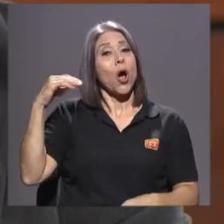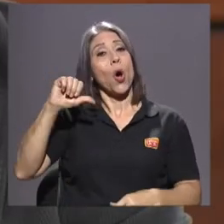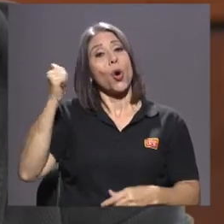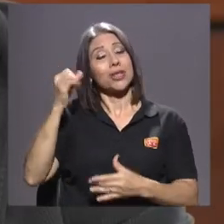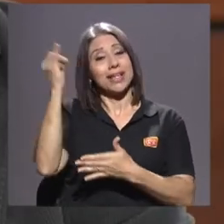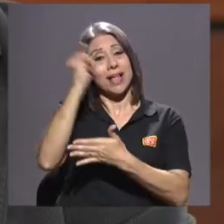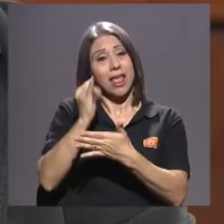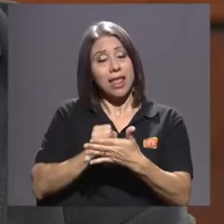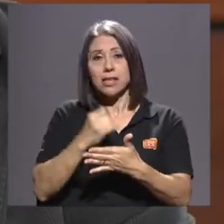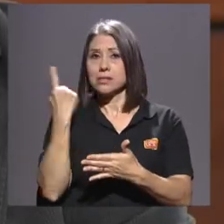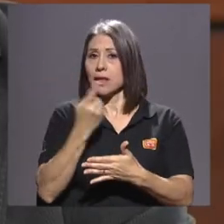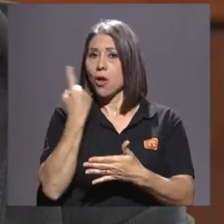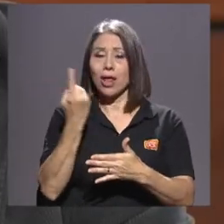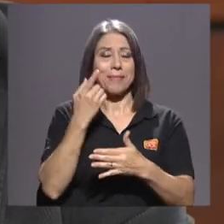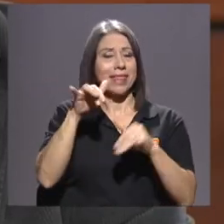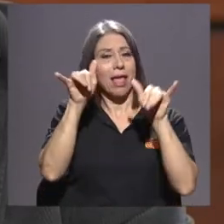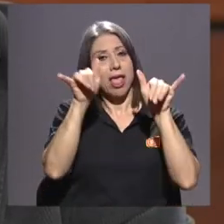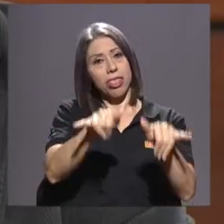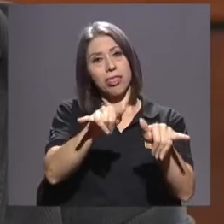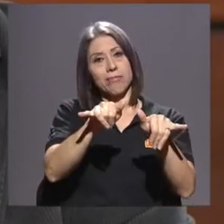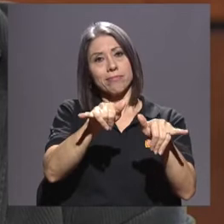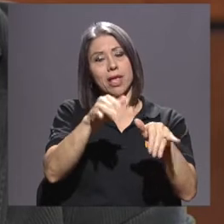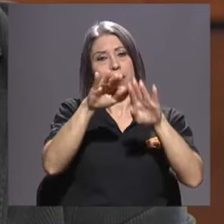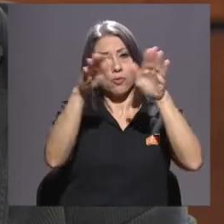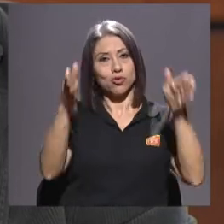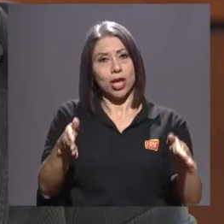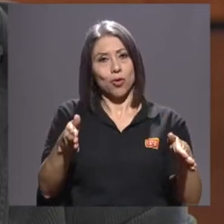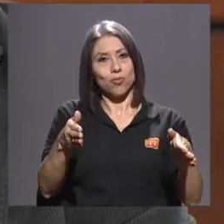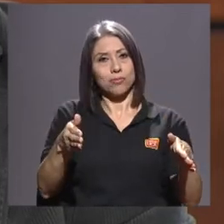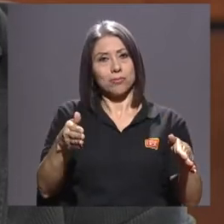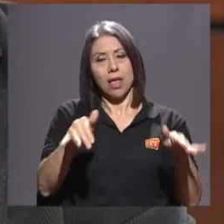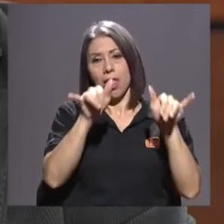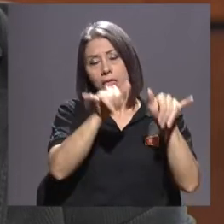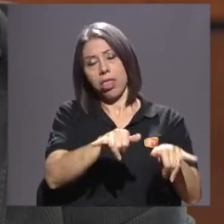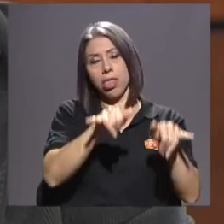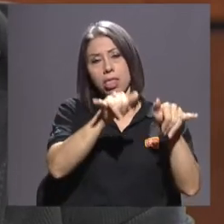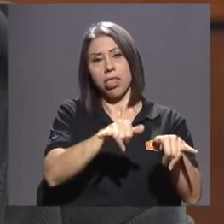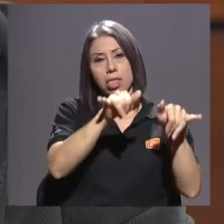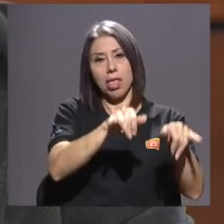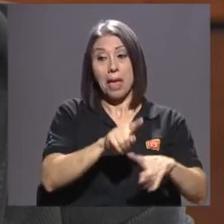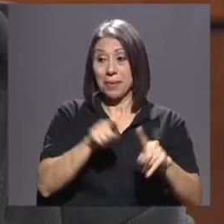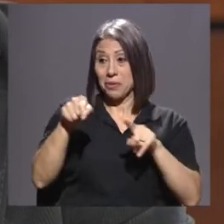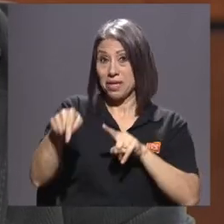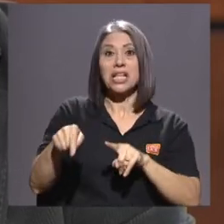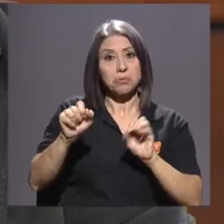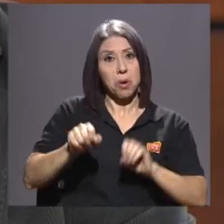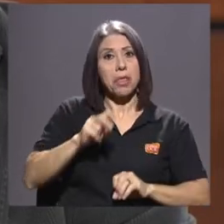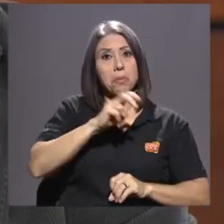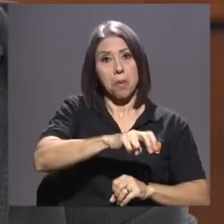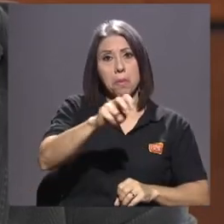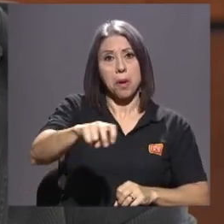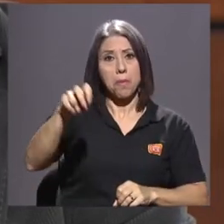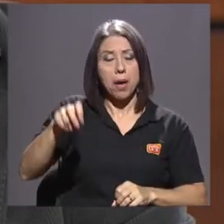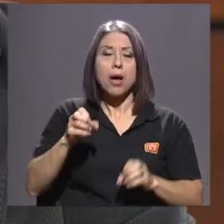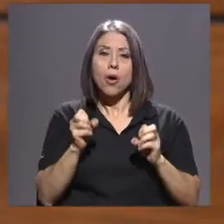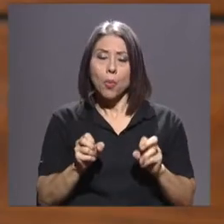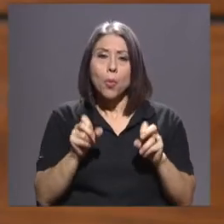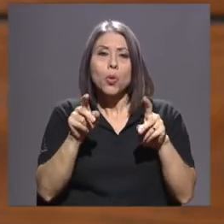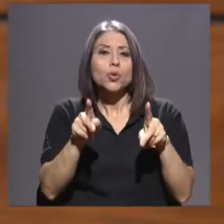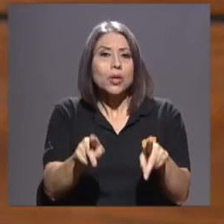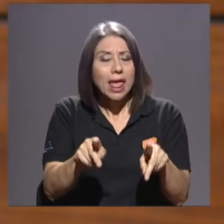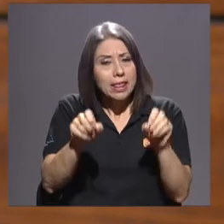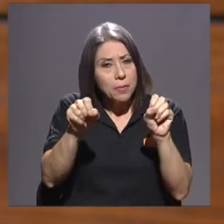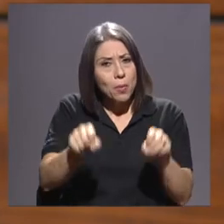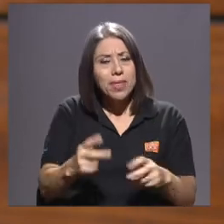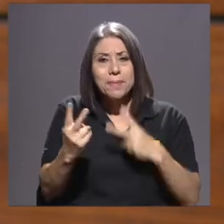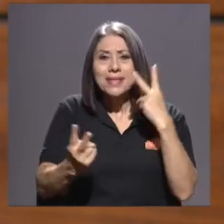y permanecer en el museo. Entonces, pues es una oportunidad muy grande de visitar a un